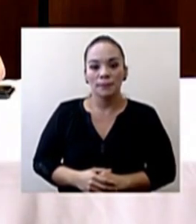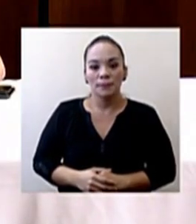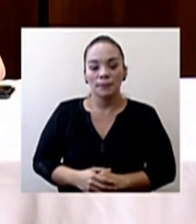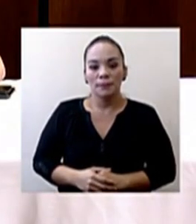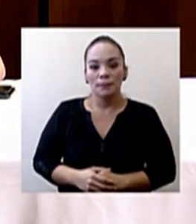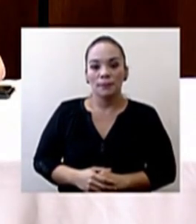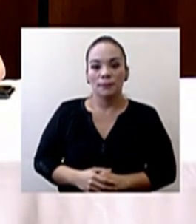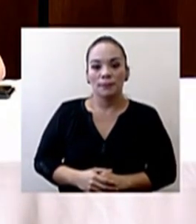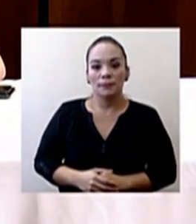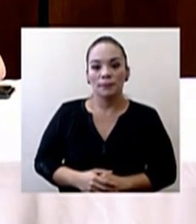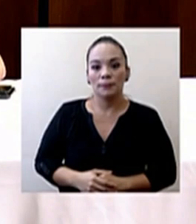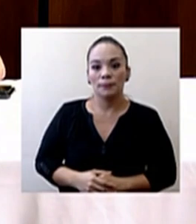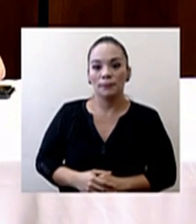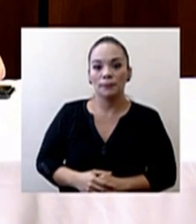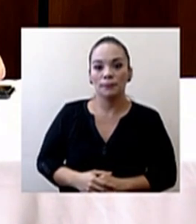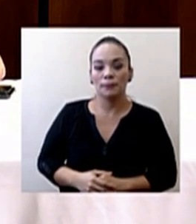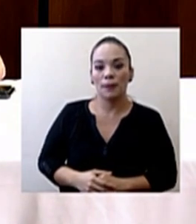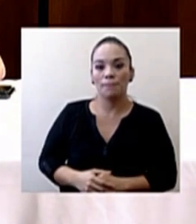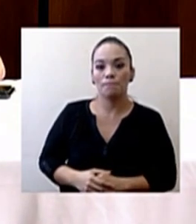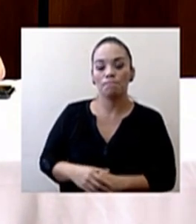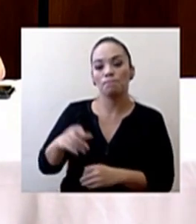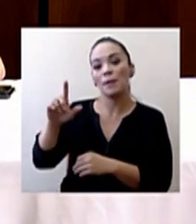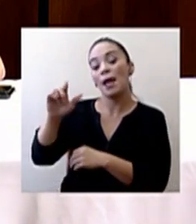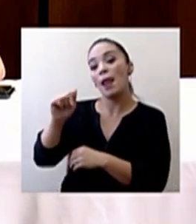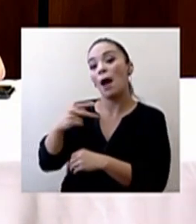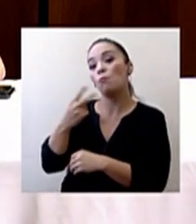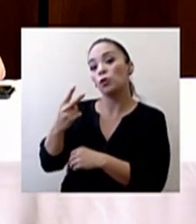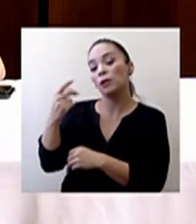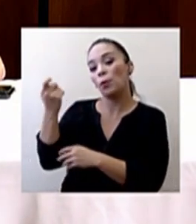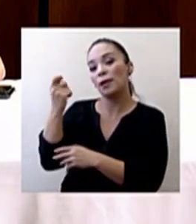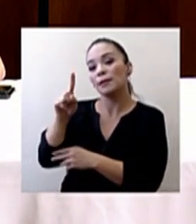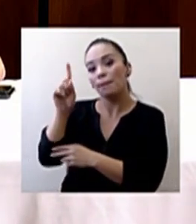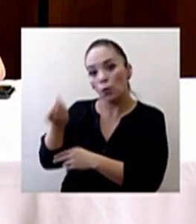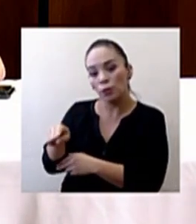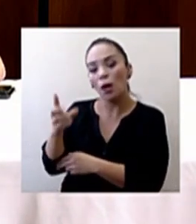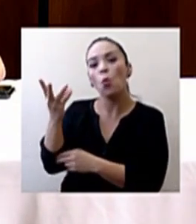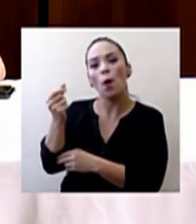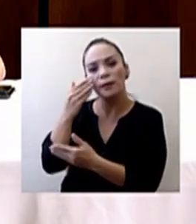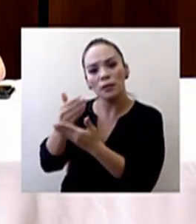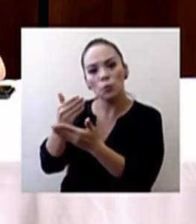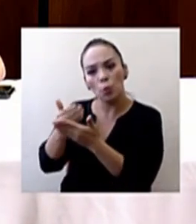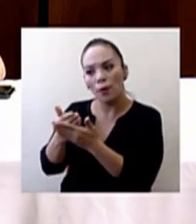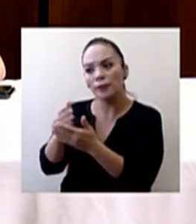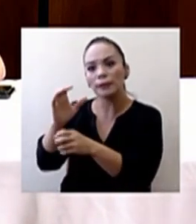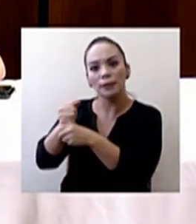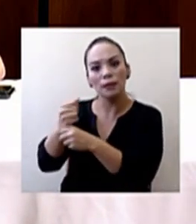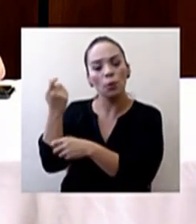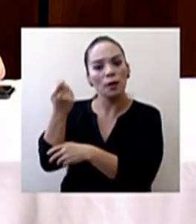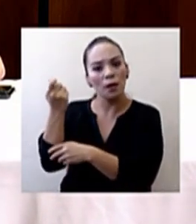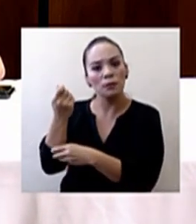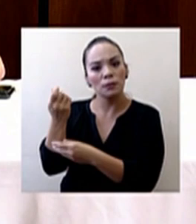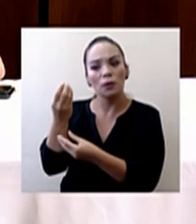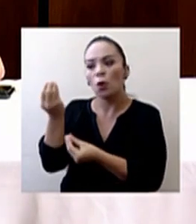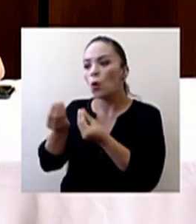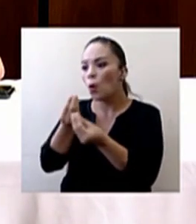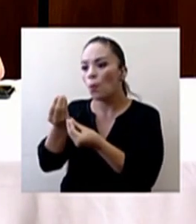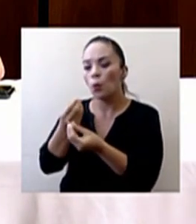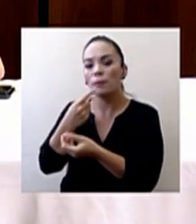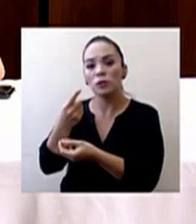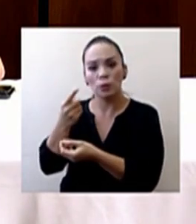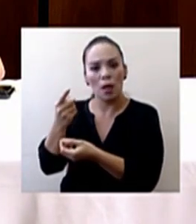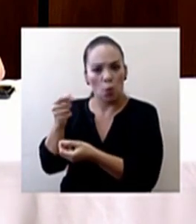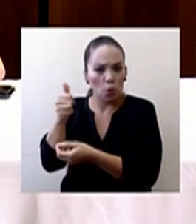Doctor, la voz de Guanacaste nos pregunta cuántas pruebas se realizan más o menos en Guanacaste, como lo han mencionado en otras